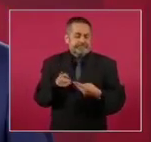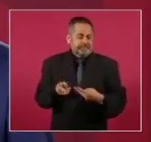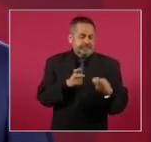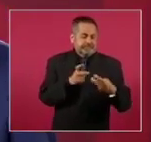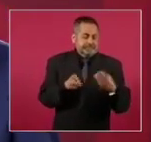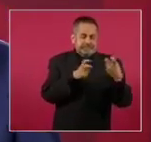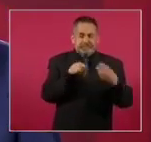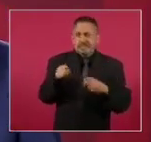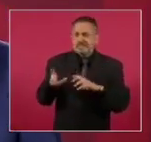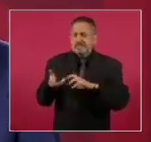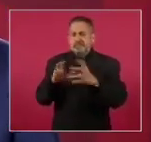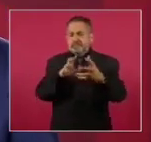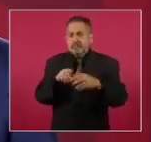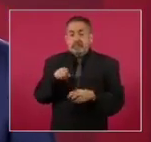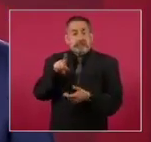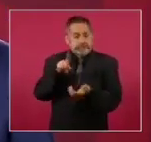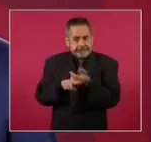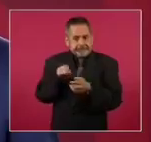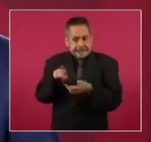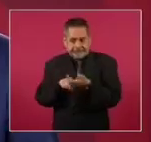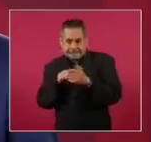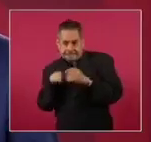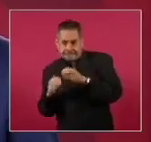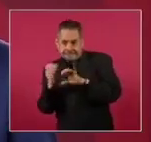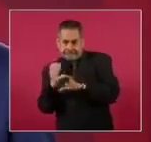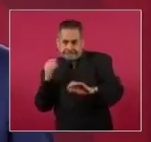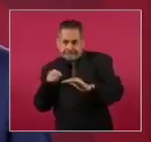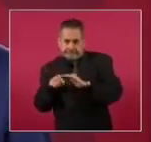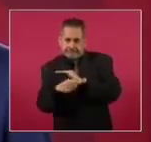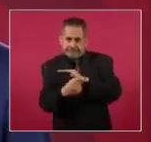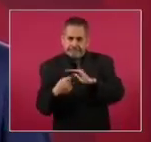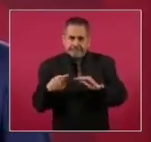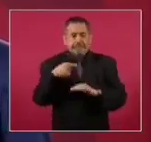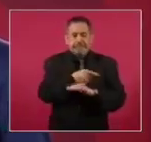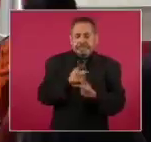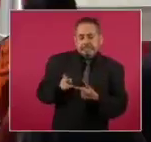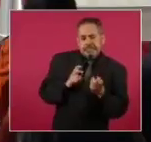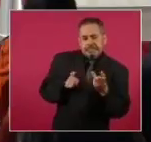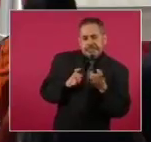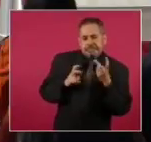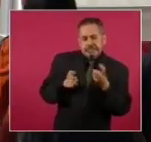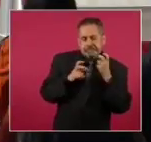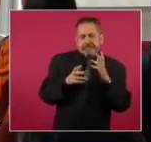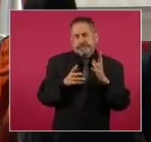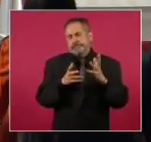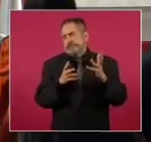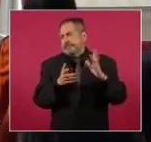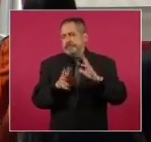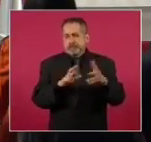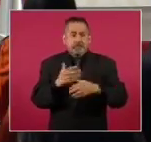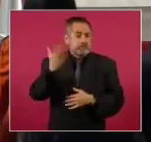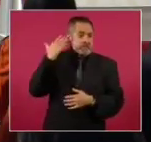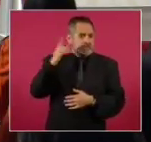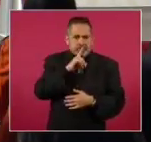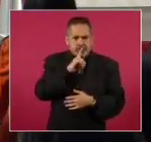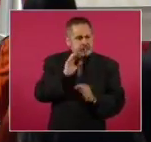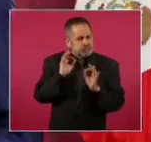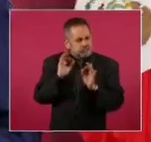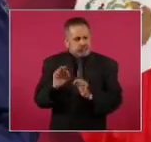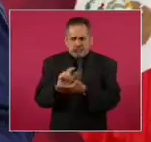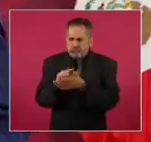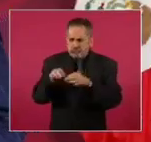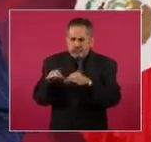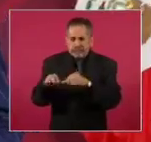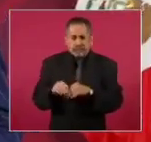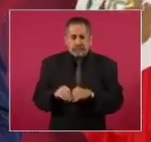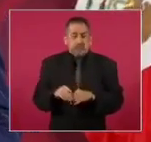Porque por ahí pasa un ducto y antes no había eso, pero se